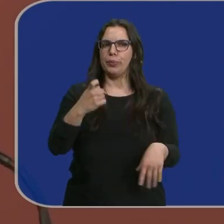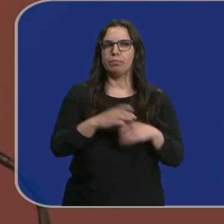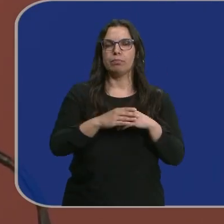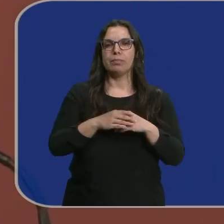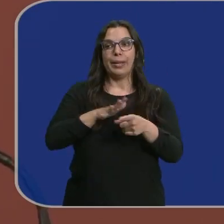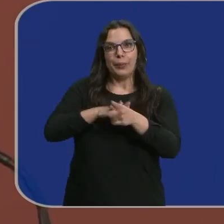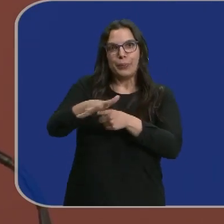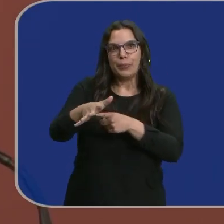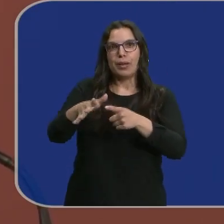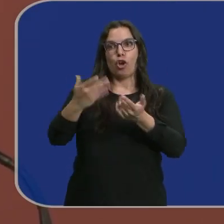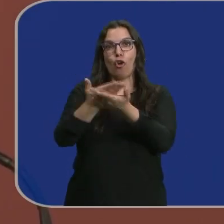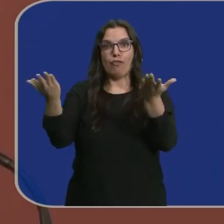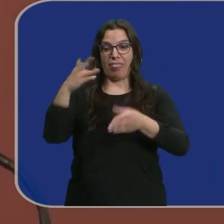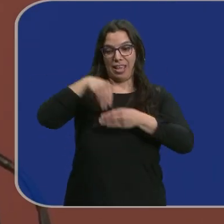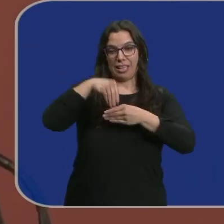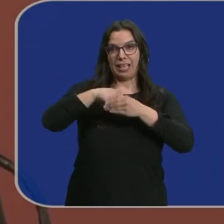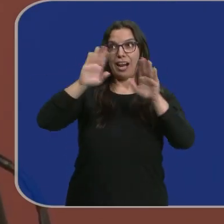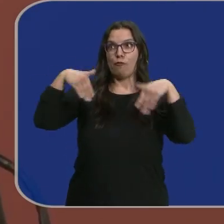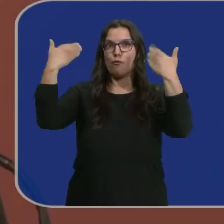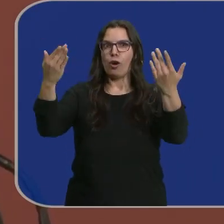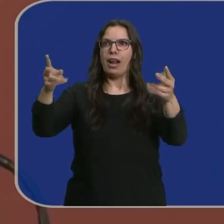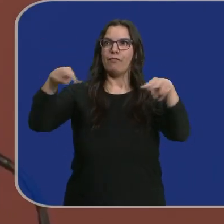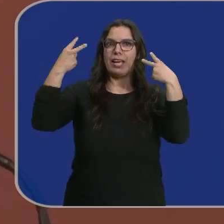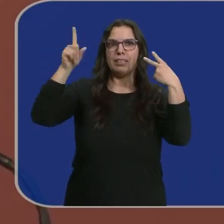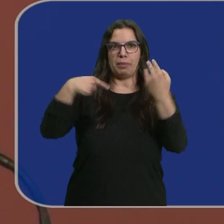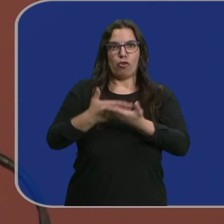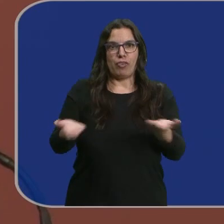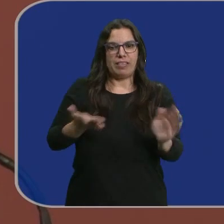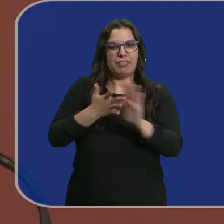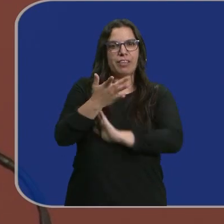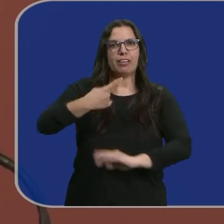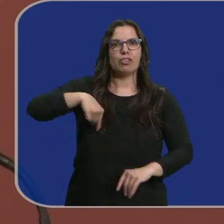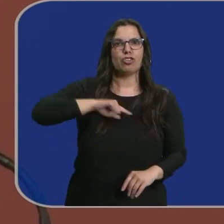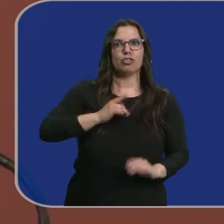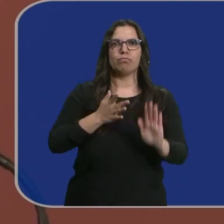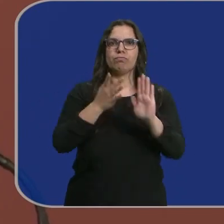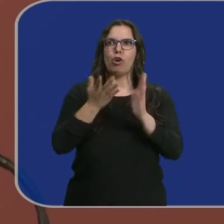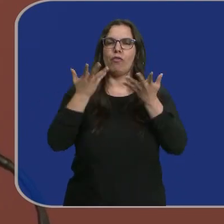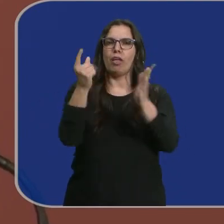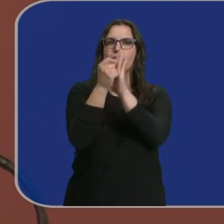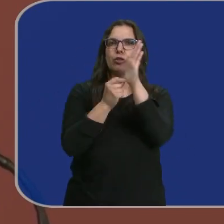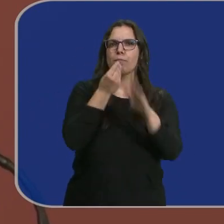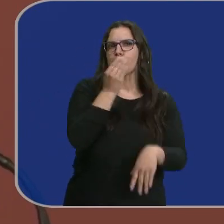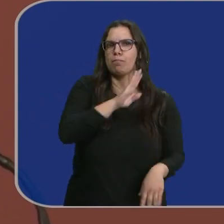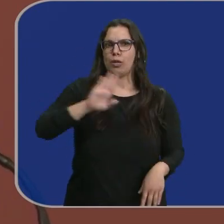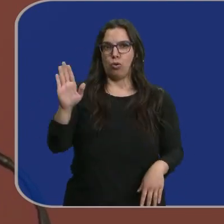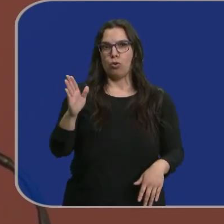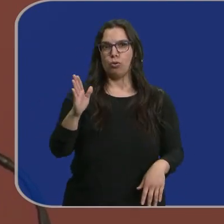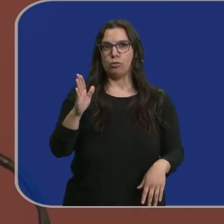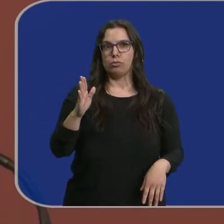confianza interna y genera confianza externa. Y por tanto, creo que nos sitúa en unas condiciones inmejorables